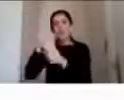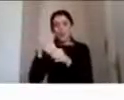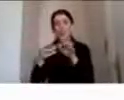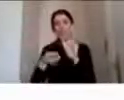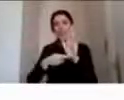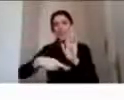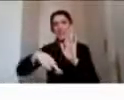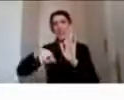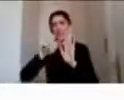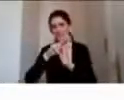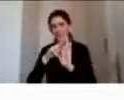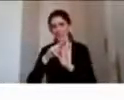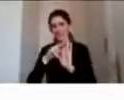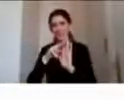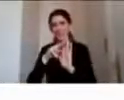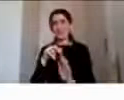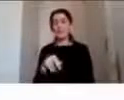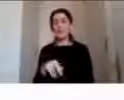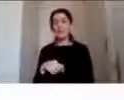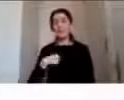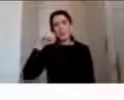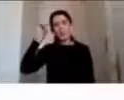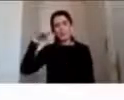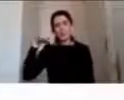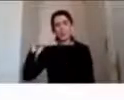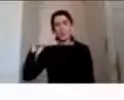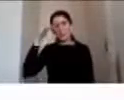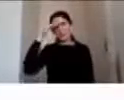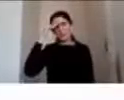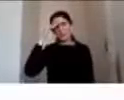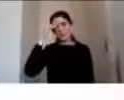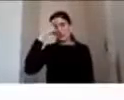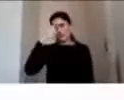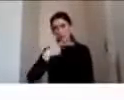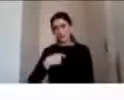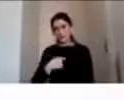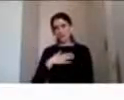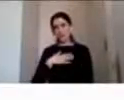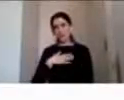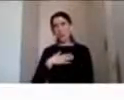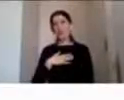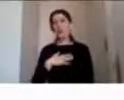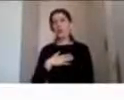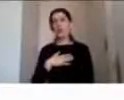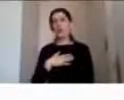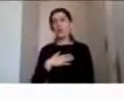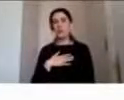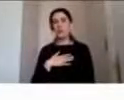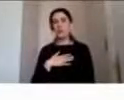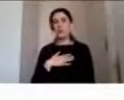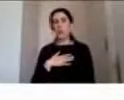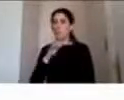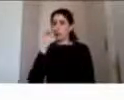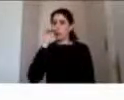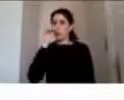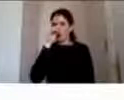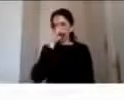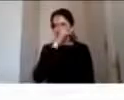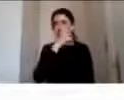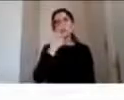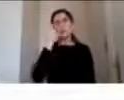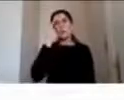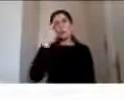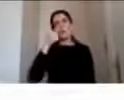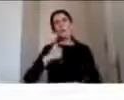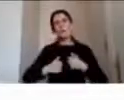sé desde la experiencia personal lo abrumador que puede ser pero como profesional es nuestra labor poder guiarlos